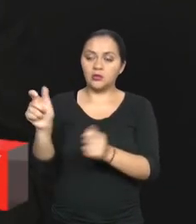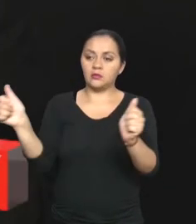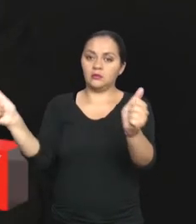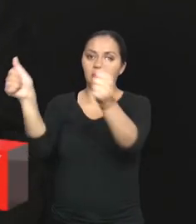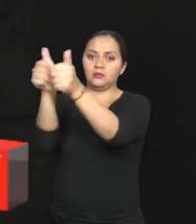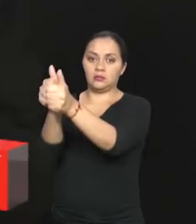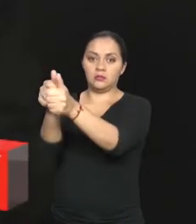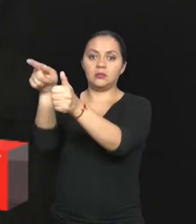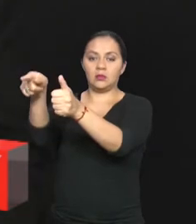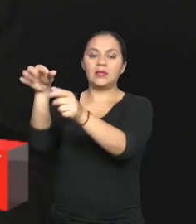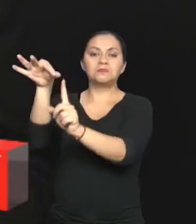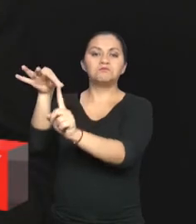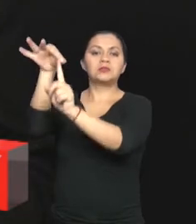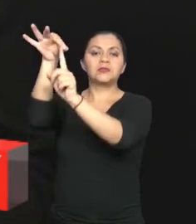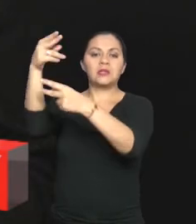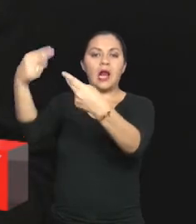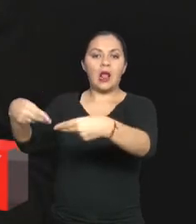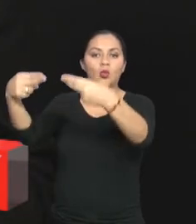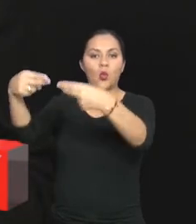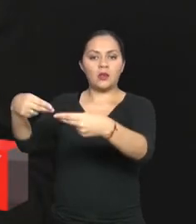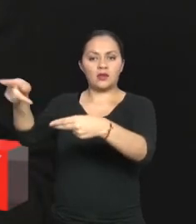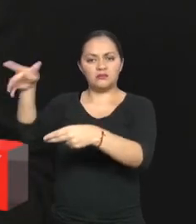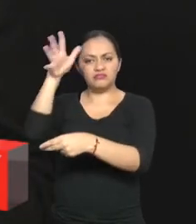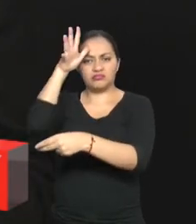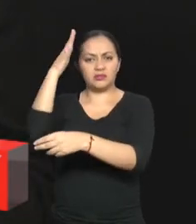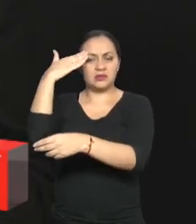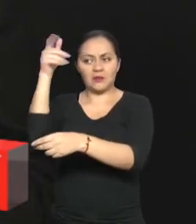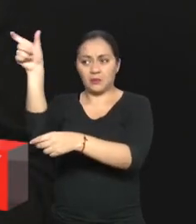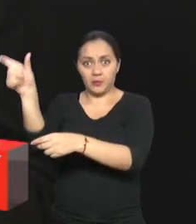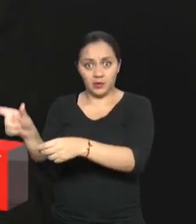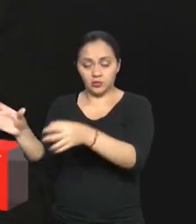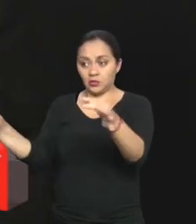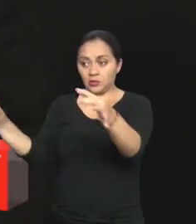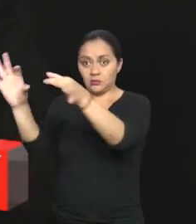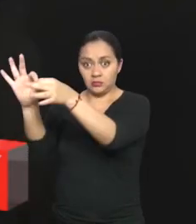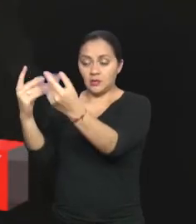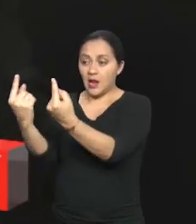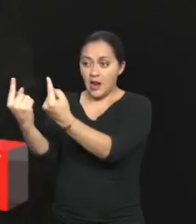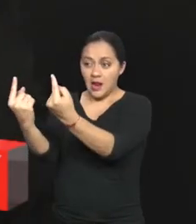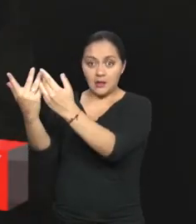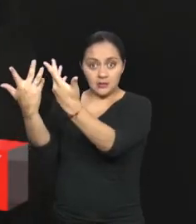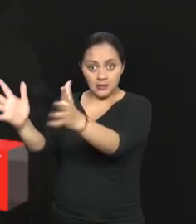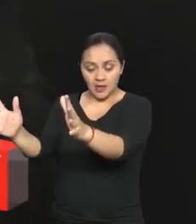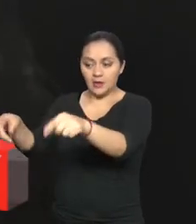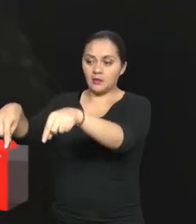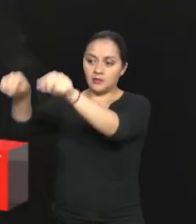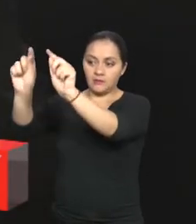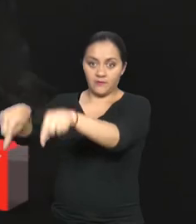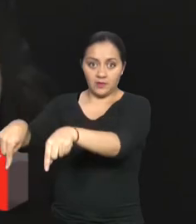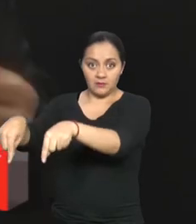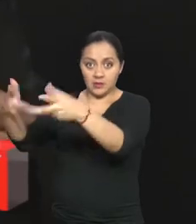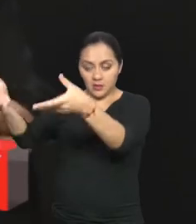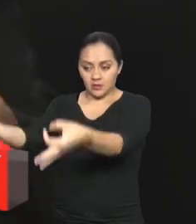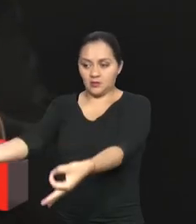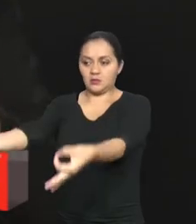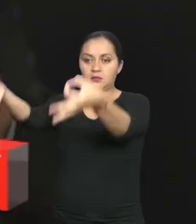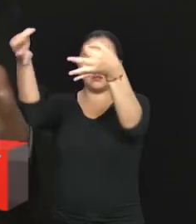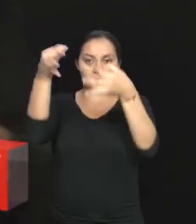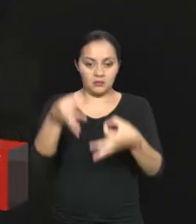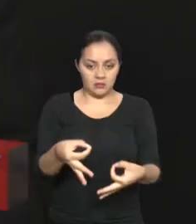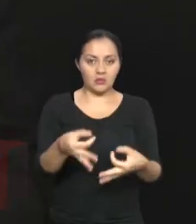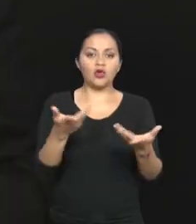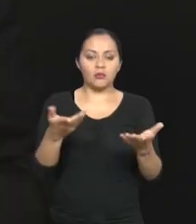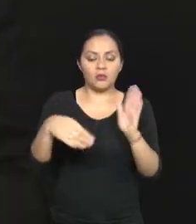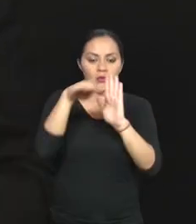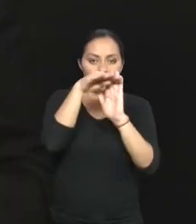autorizados para ingresar la declaración aduanera de importación y transmitir esta información de los datos específicos del